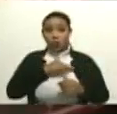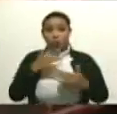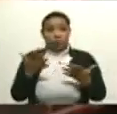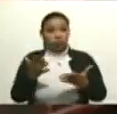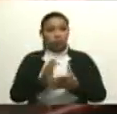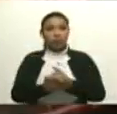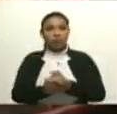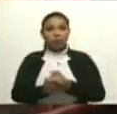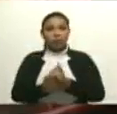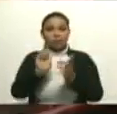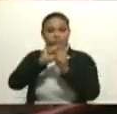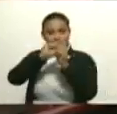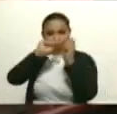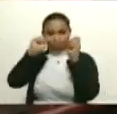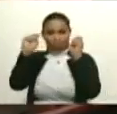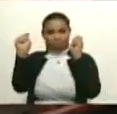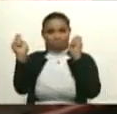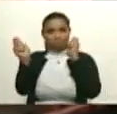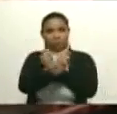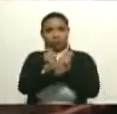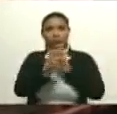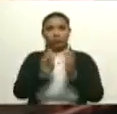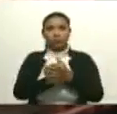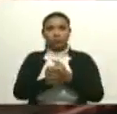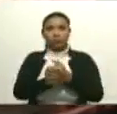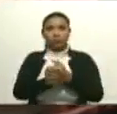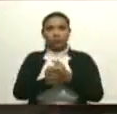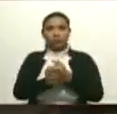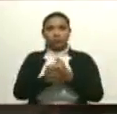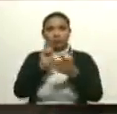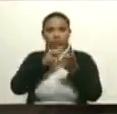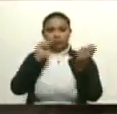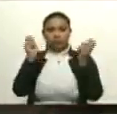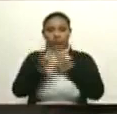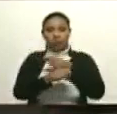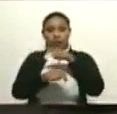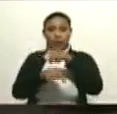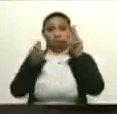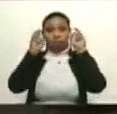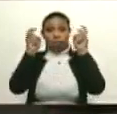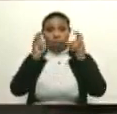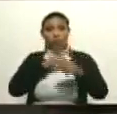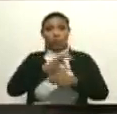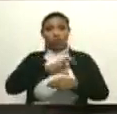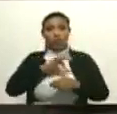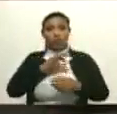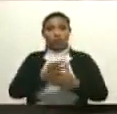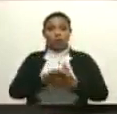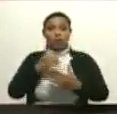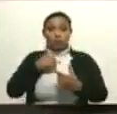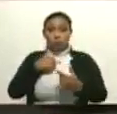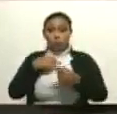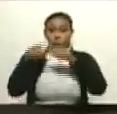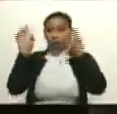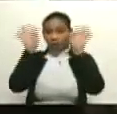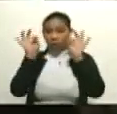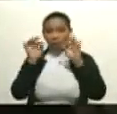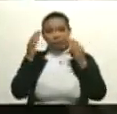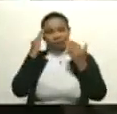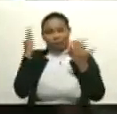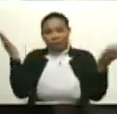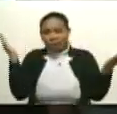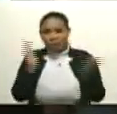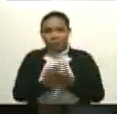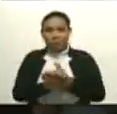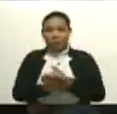transformador, un transformador es un hecho social, yo no lo consigo de otra manera. Y es